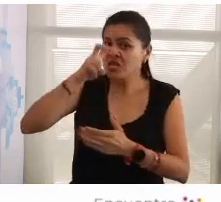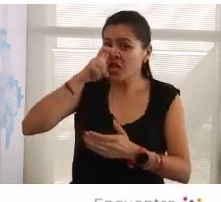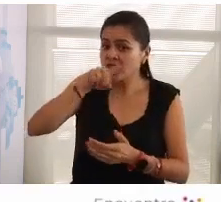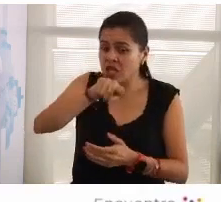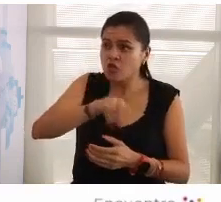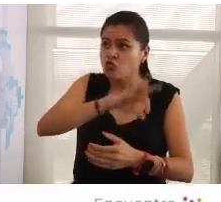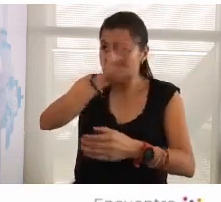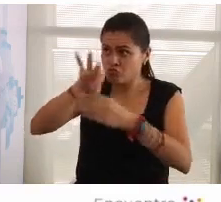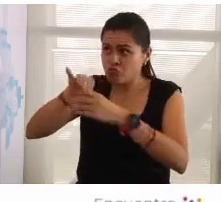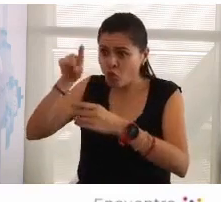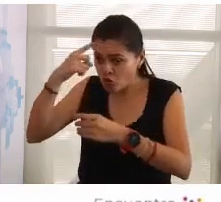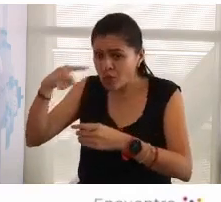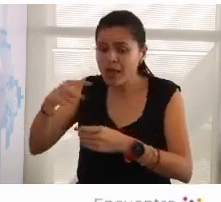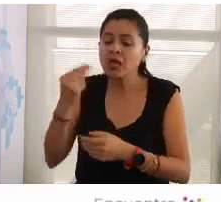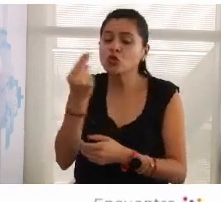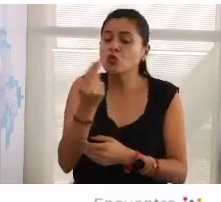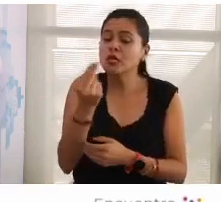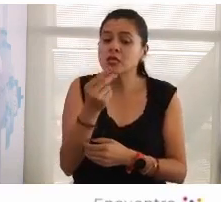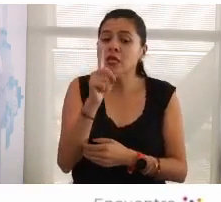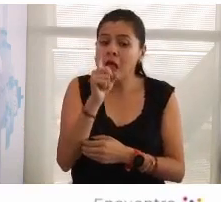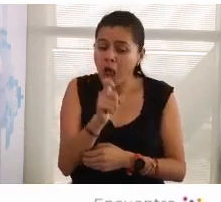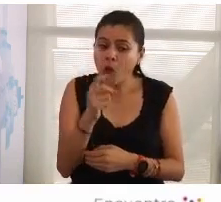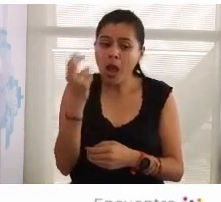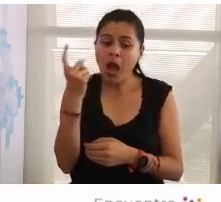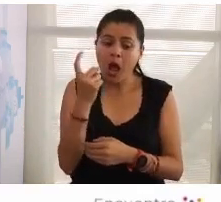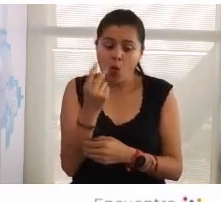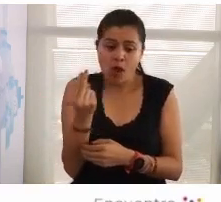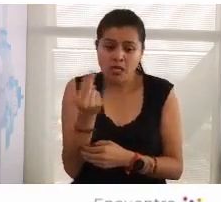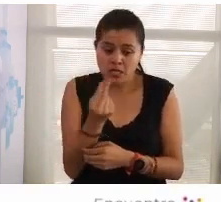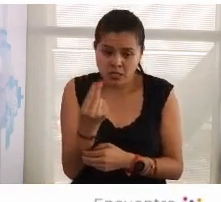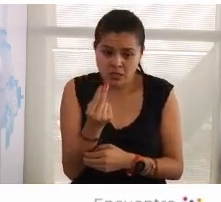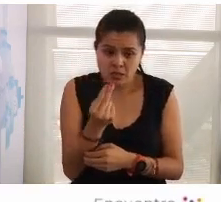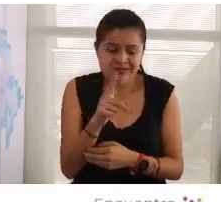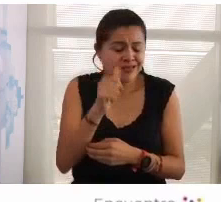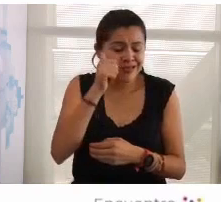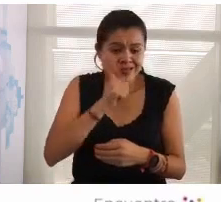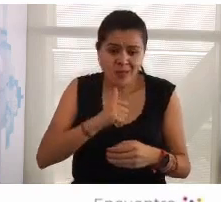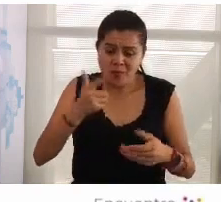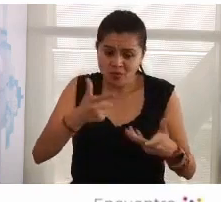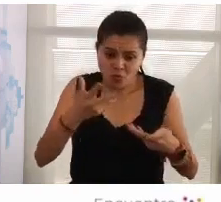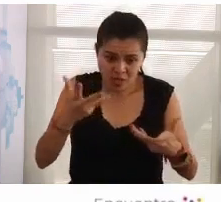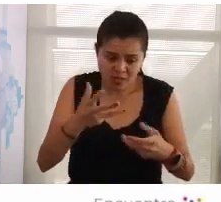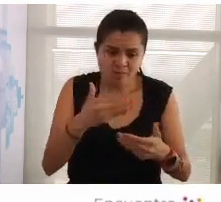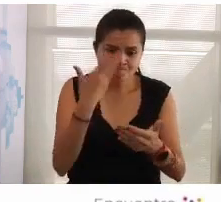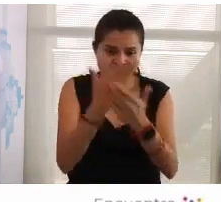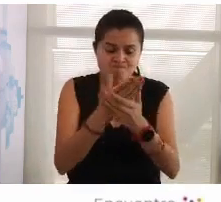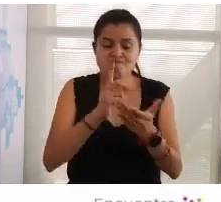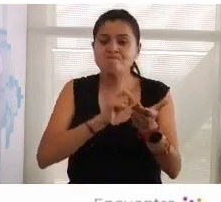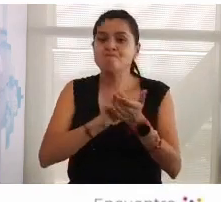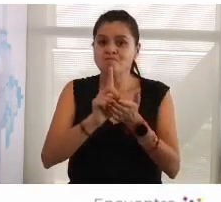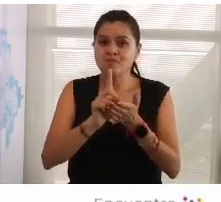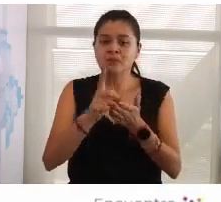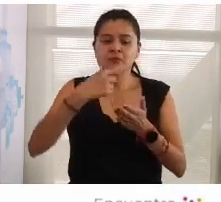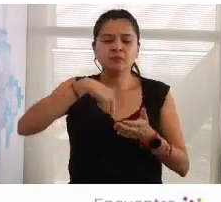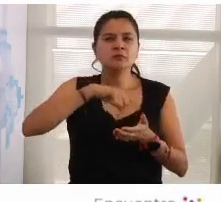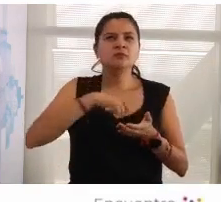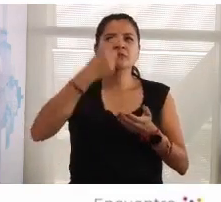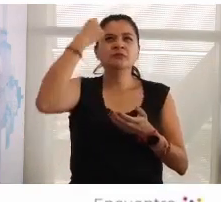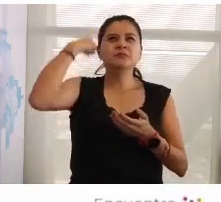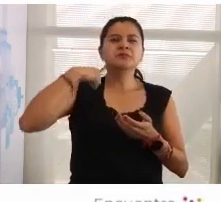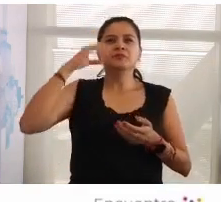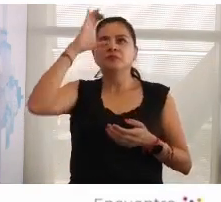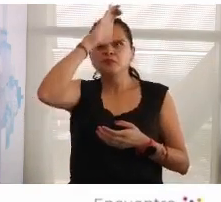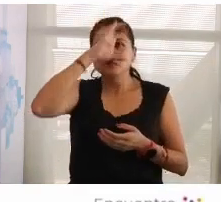a que tú tienes que tener agua potable agua bevible desde el chorro y eso ese llamado de conciencia no quiere